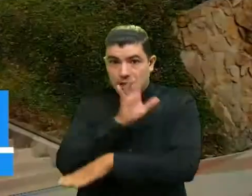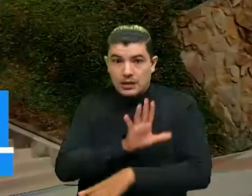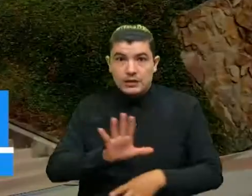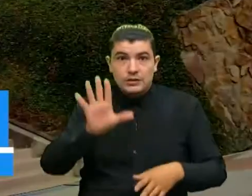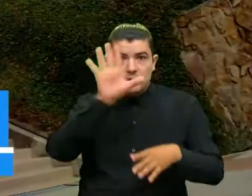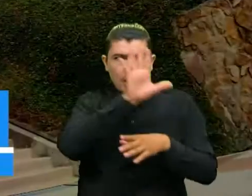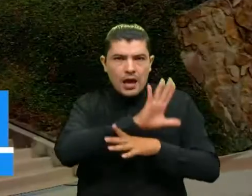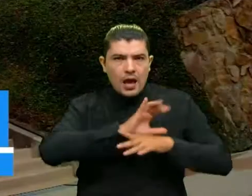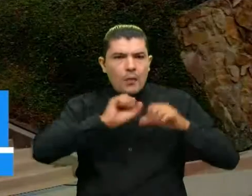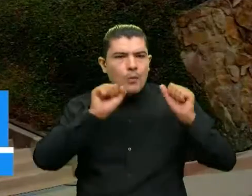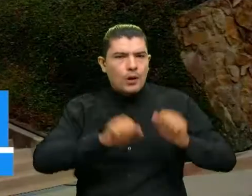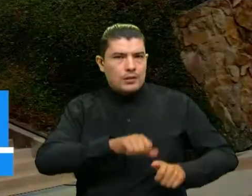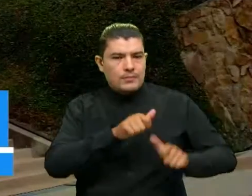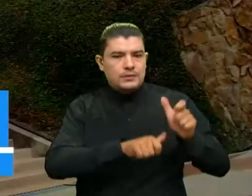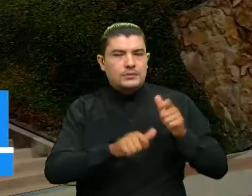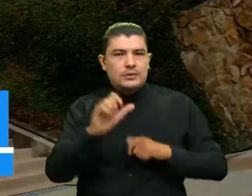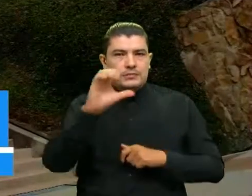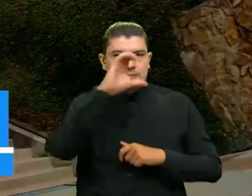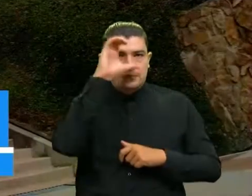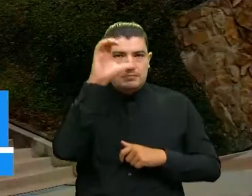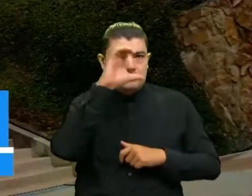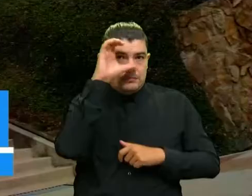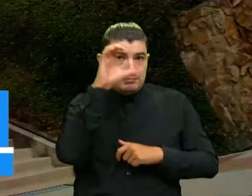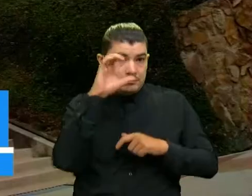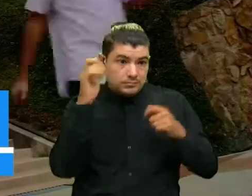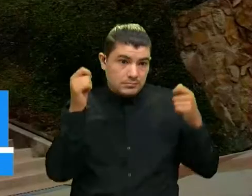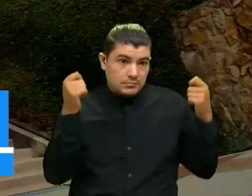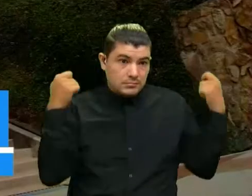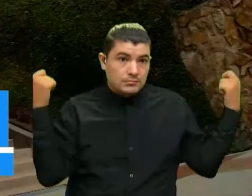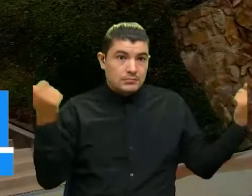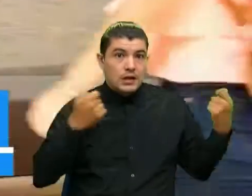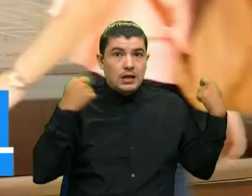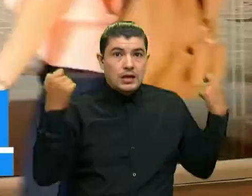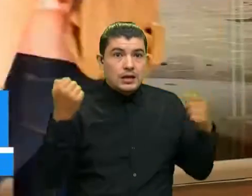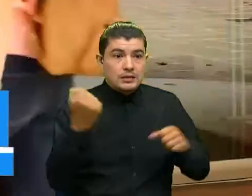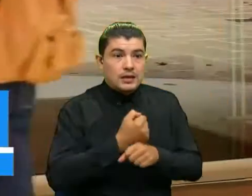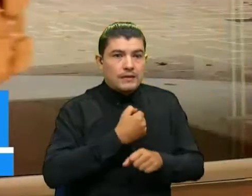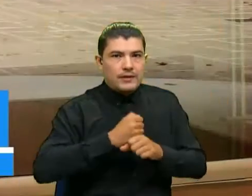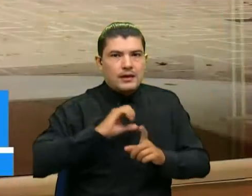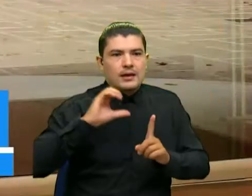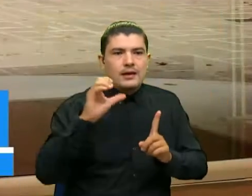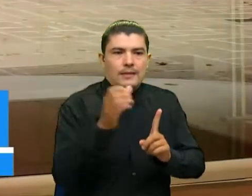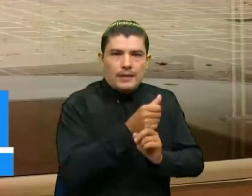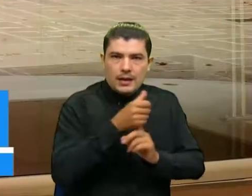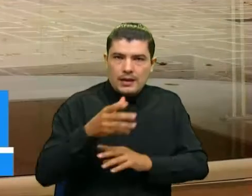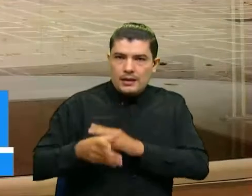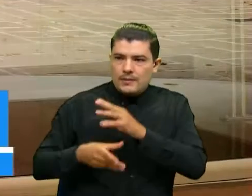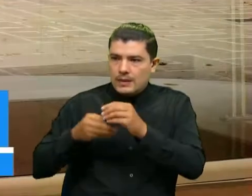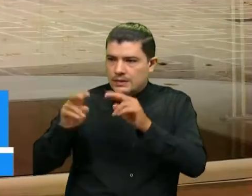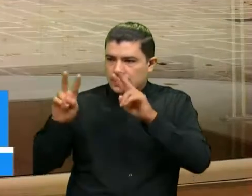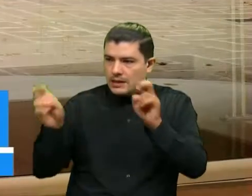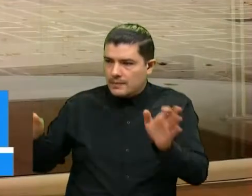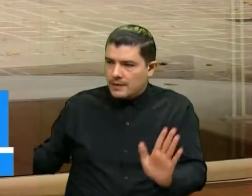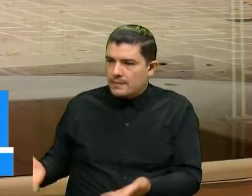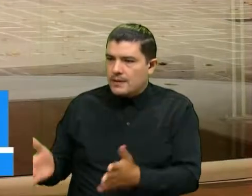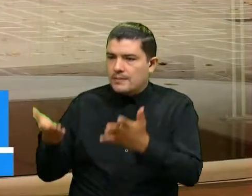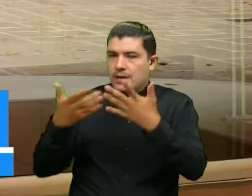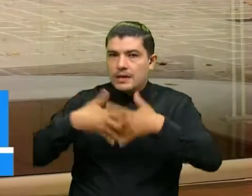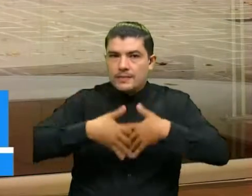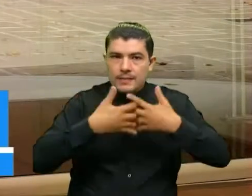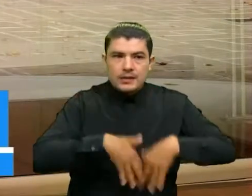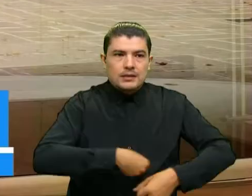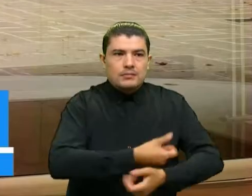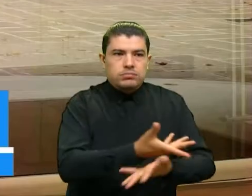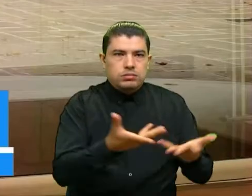colombianos tengamos mayor posicionamiento en el mercado laboral y contribuir a todos los temas de emprendimiento y empleabilidad en la que hemos